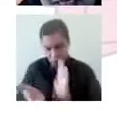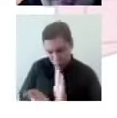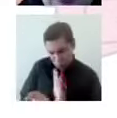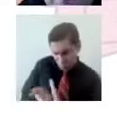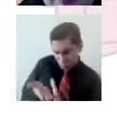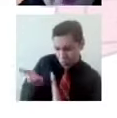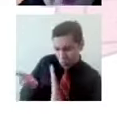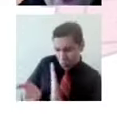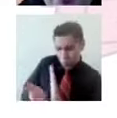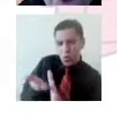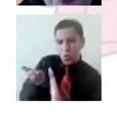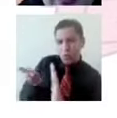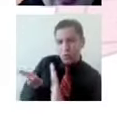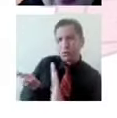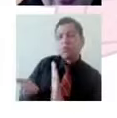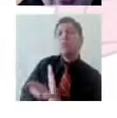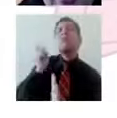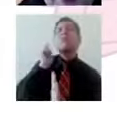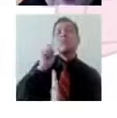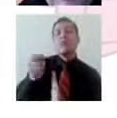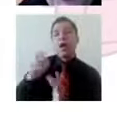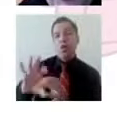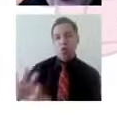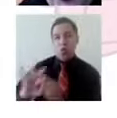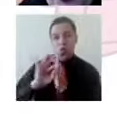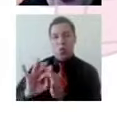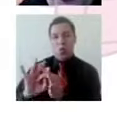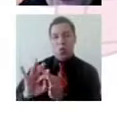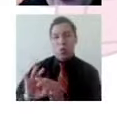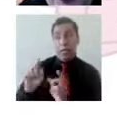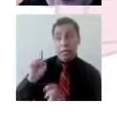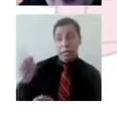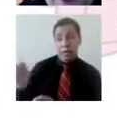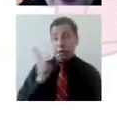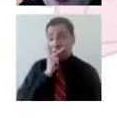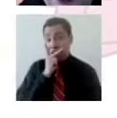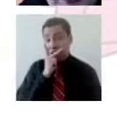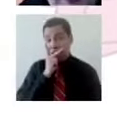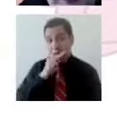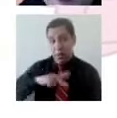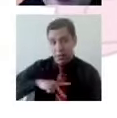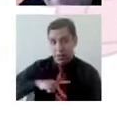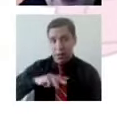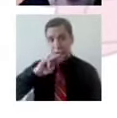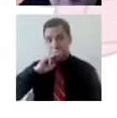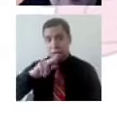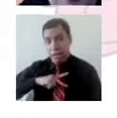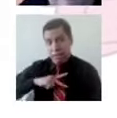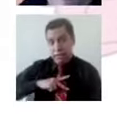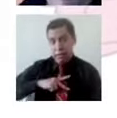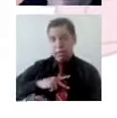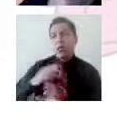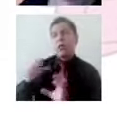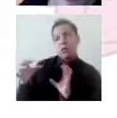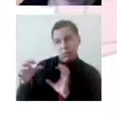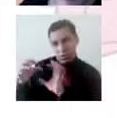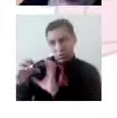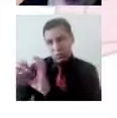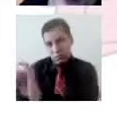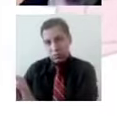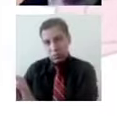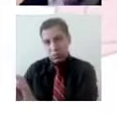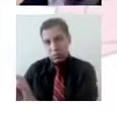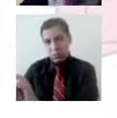Y esto parte muy importante de, si yo no logro resolver los problemas, no tiene que ver siempre con que mis papás no